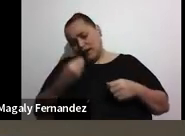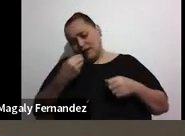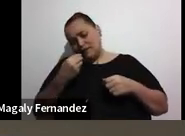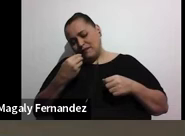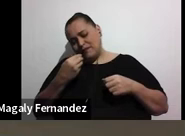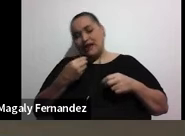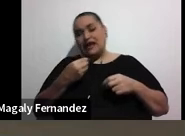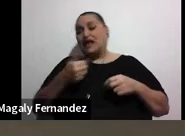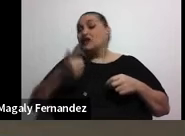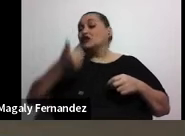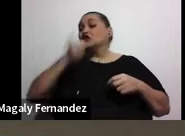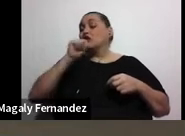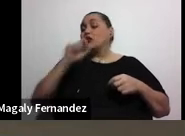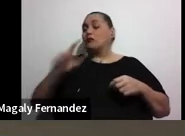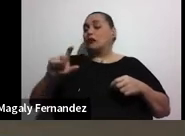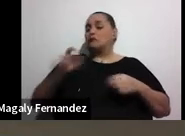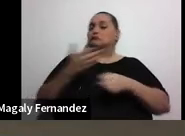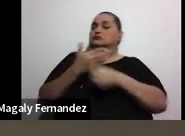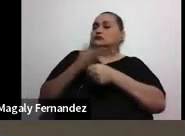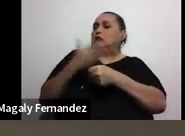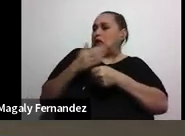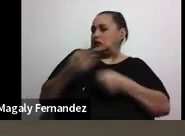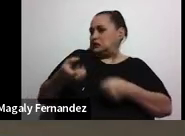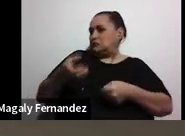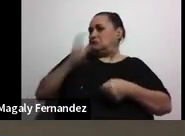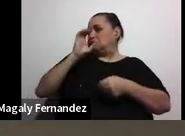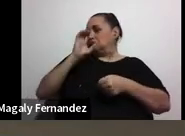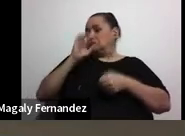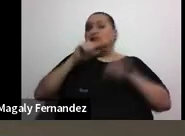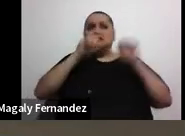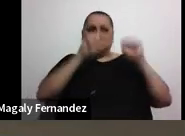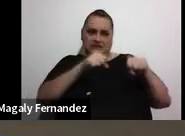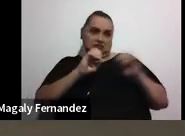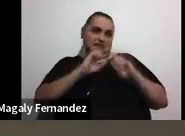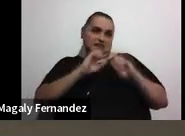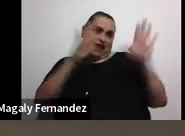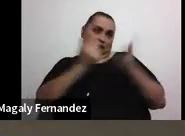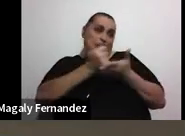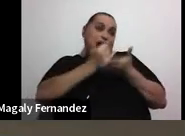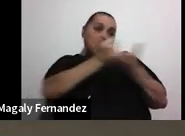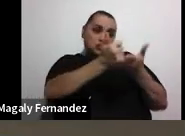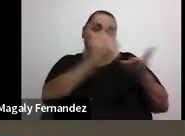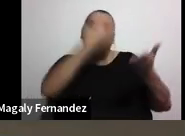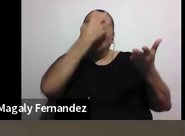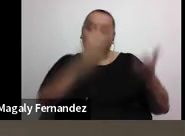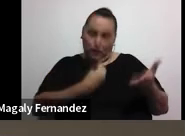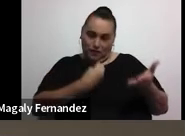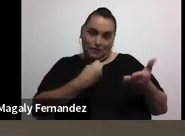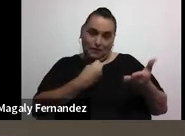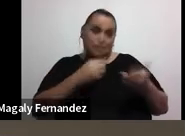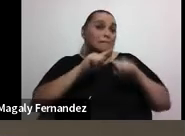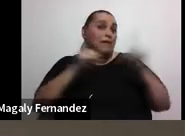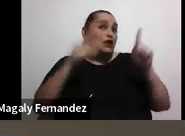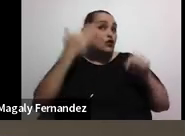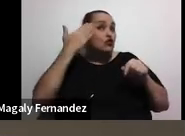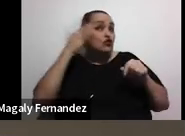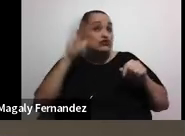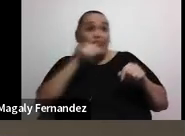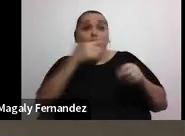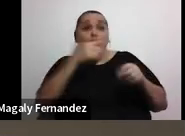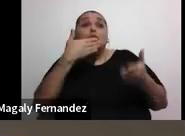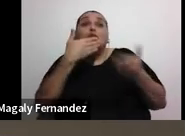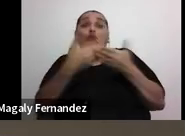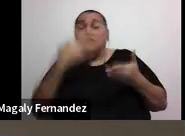de alcohol antes de dormir, no sé, una cerveza. Les digo, claro, posiblemente te ayuda a conciliar el sueño, pero no sé si eso te da un buen sueño,